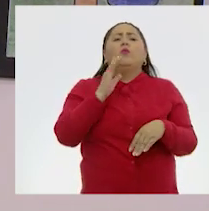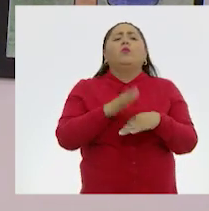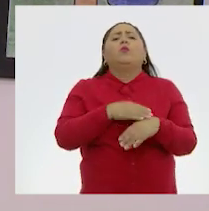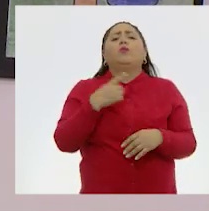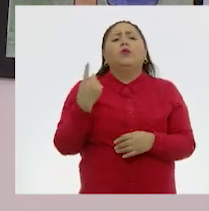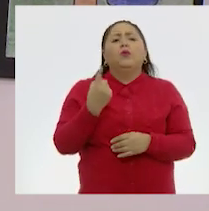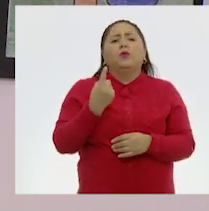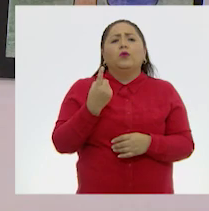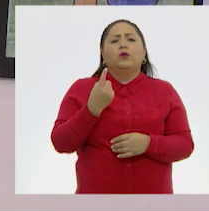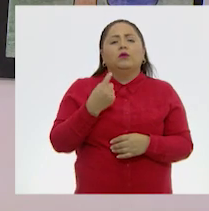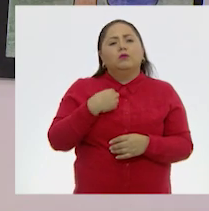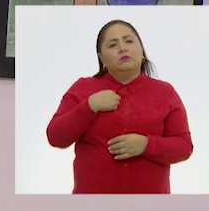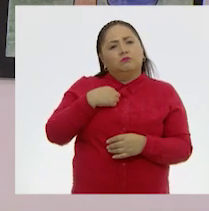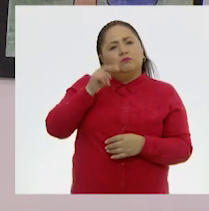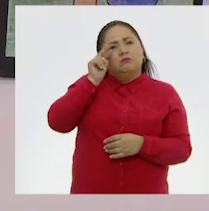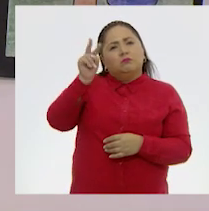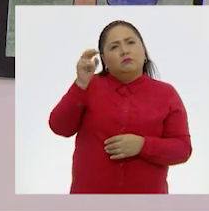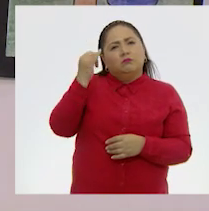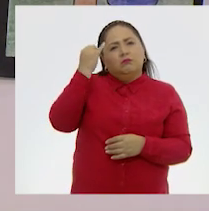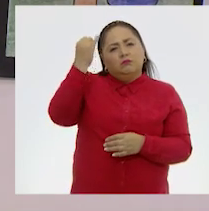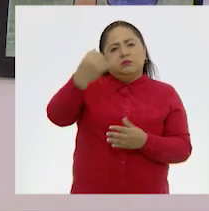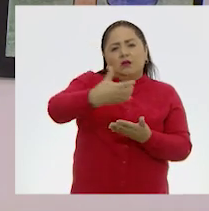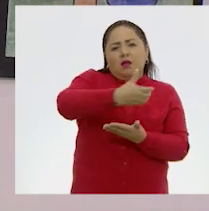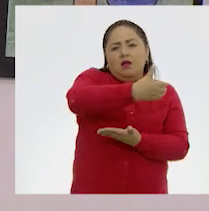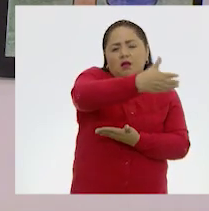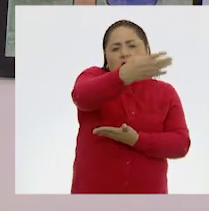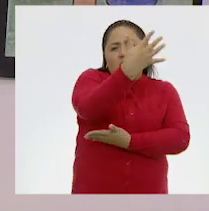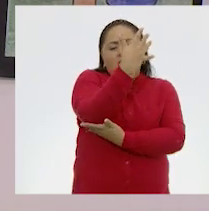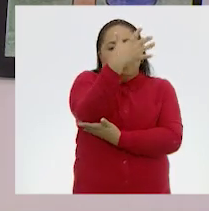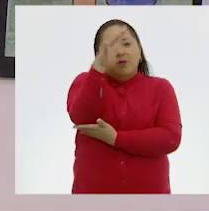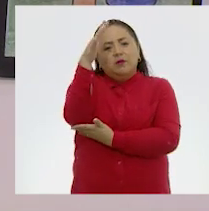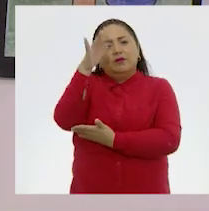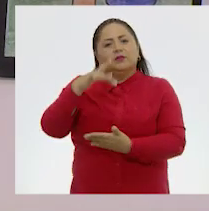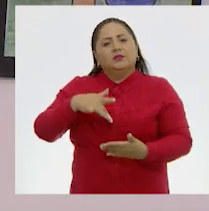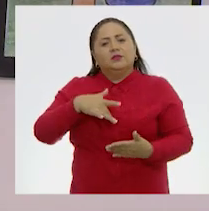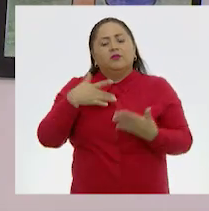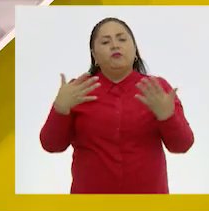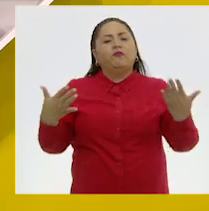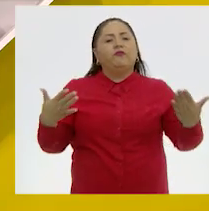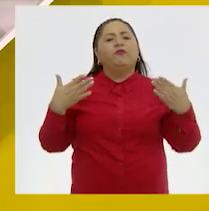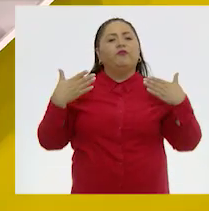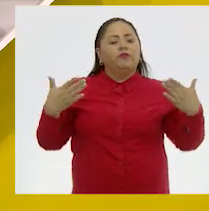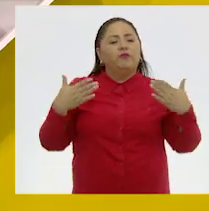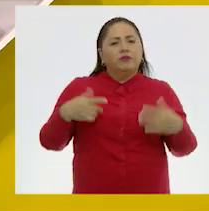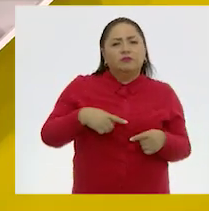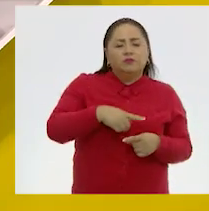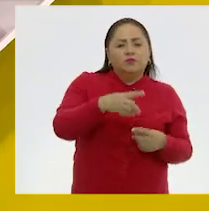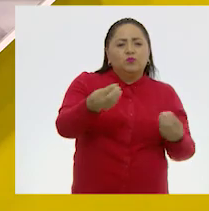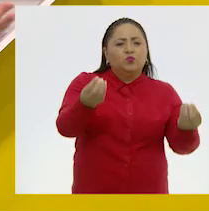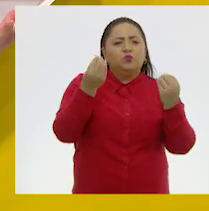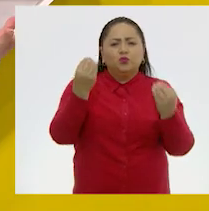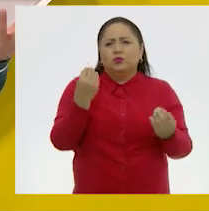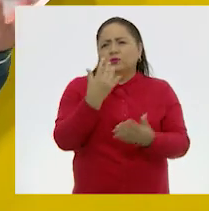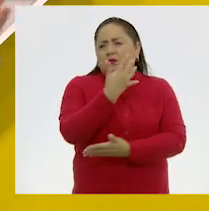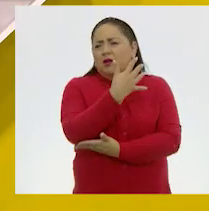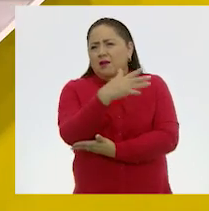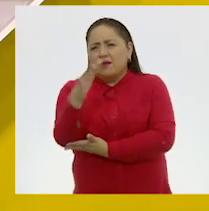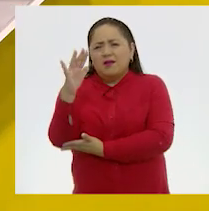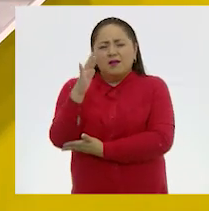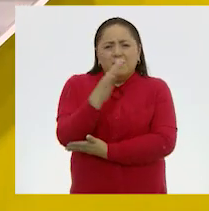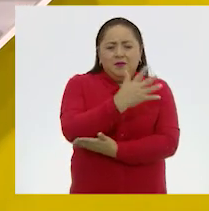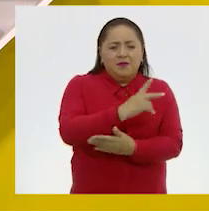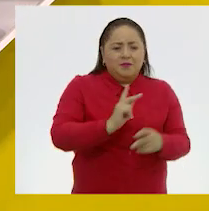me puedo imaginar un bosque que se siente fresco además, con mucha vegetación